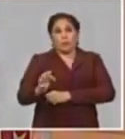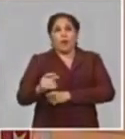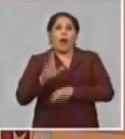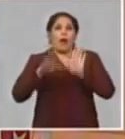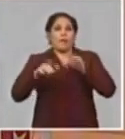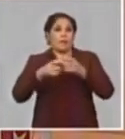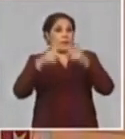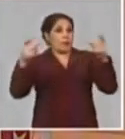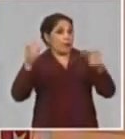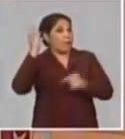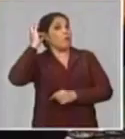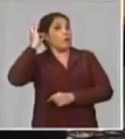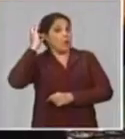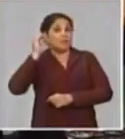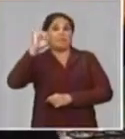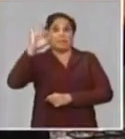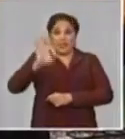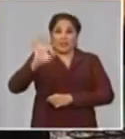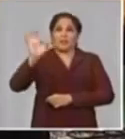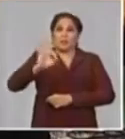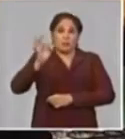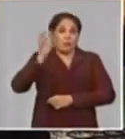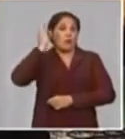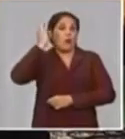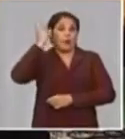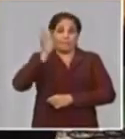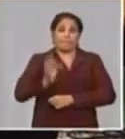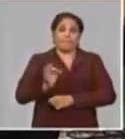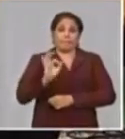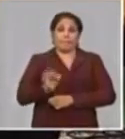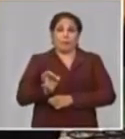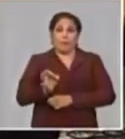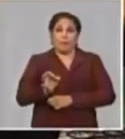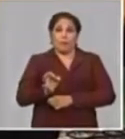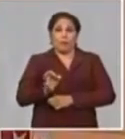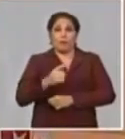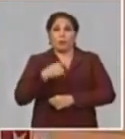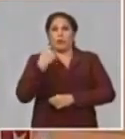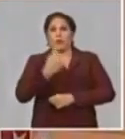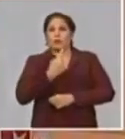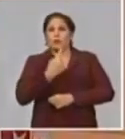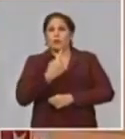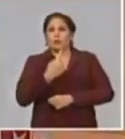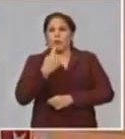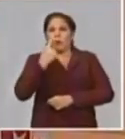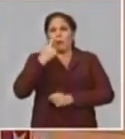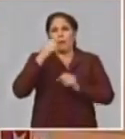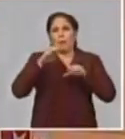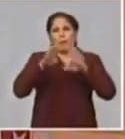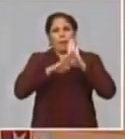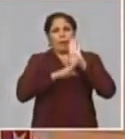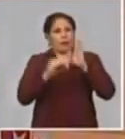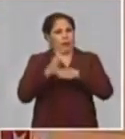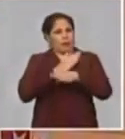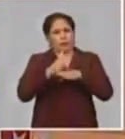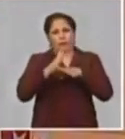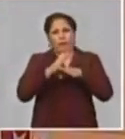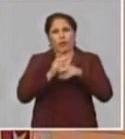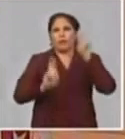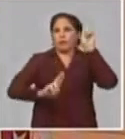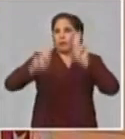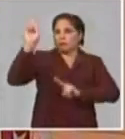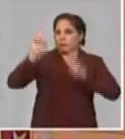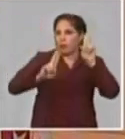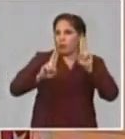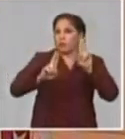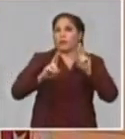mujeres también, ¿eh? Sí, el 70% son mujeres. Y hemos adoptado un grupo de medidas que tienen que ver con las